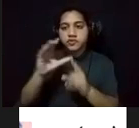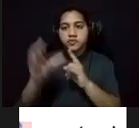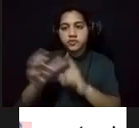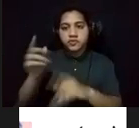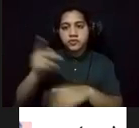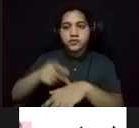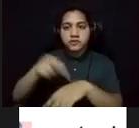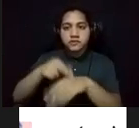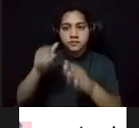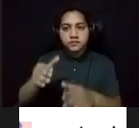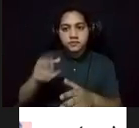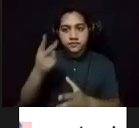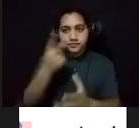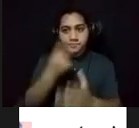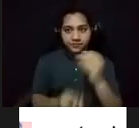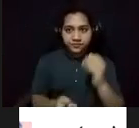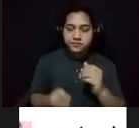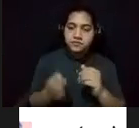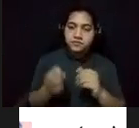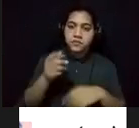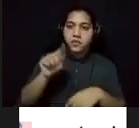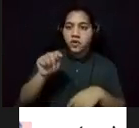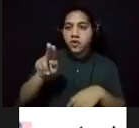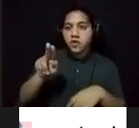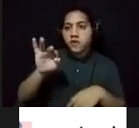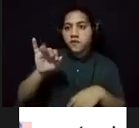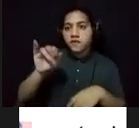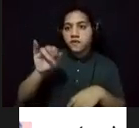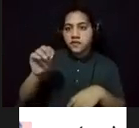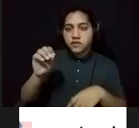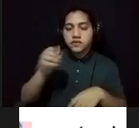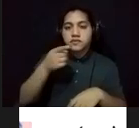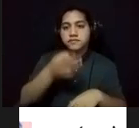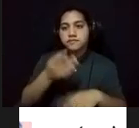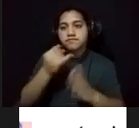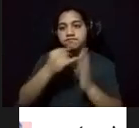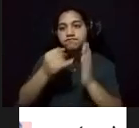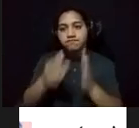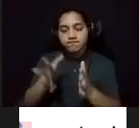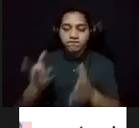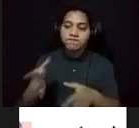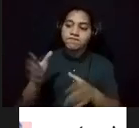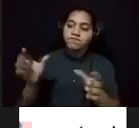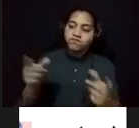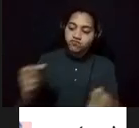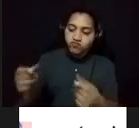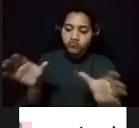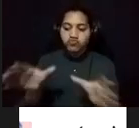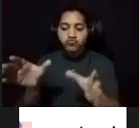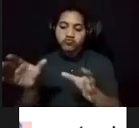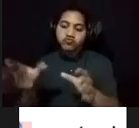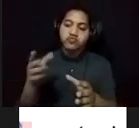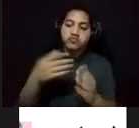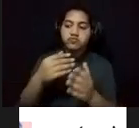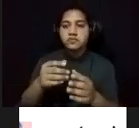En ambas entidades culturales, tu fiño fue uno de los artistas más activos, especialmente en el taller